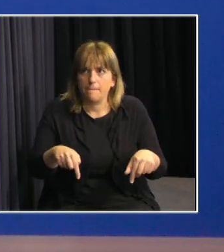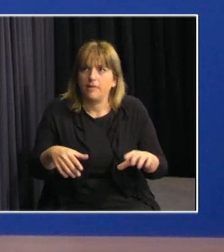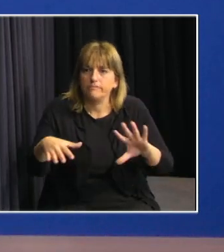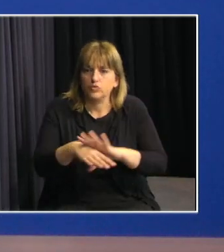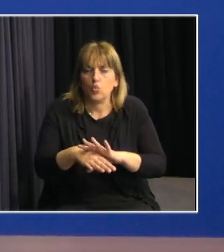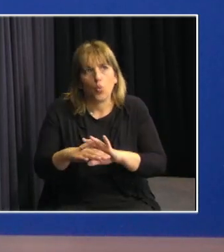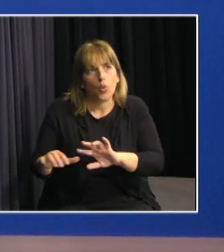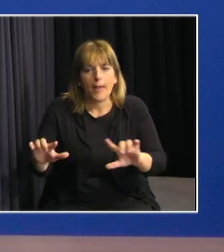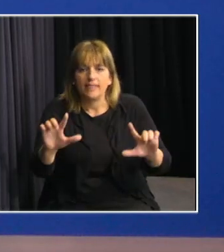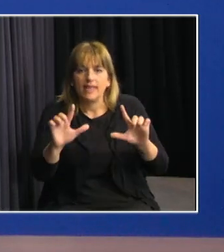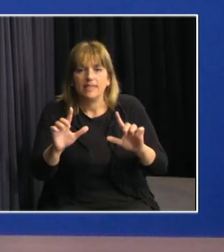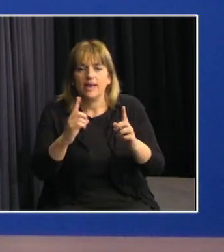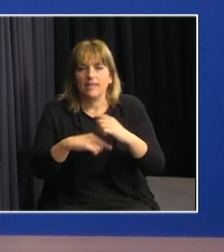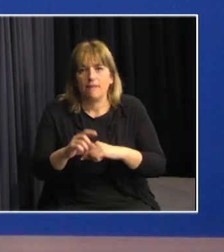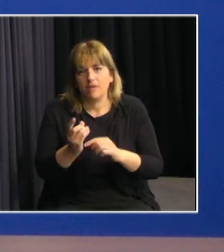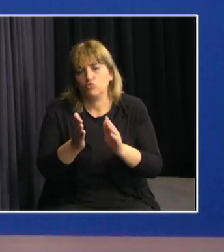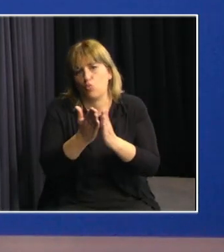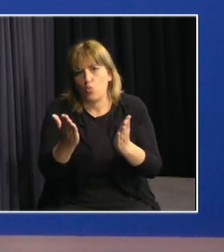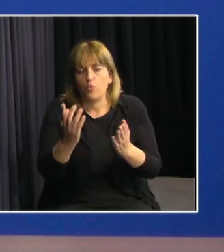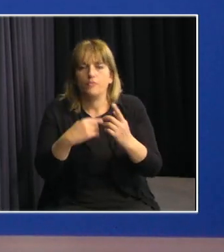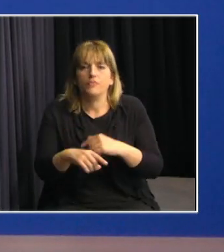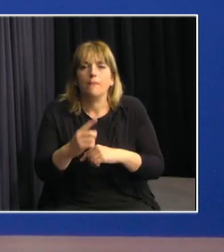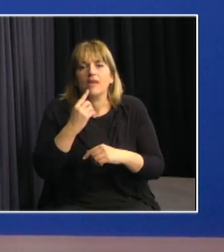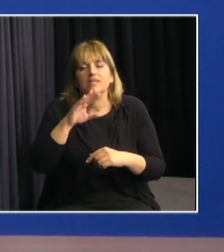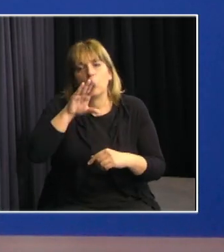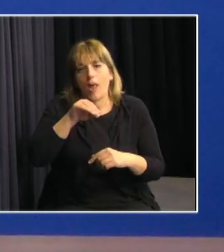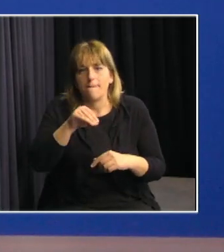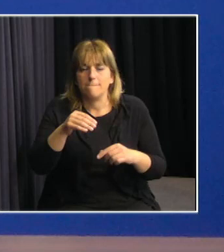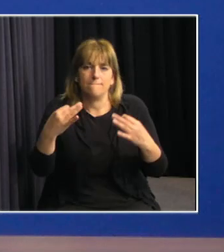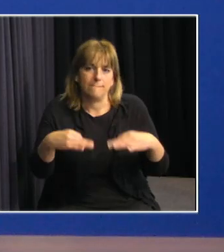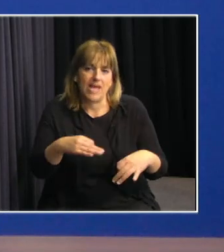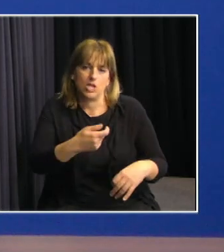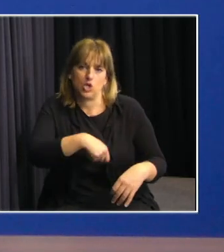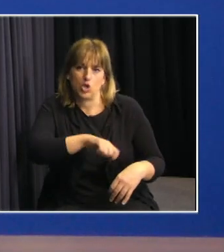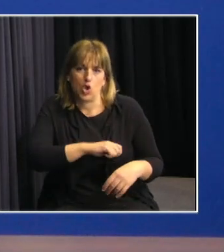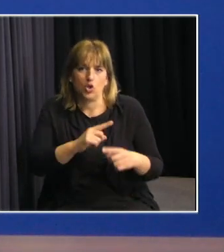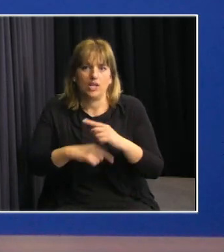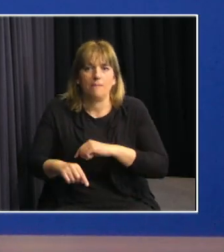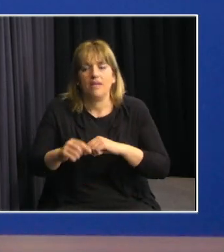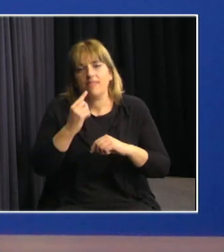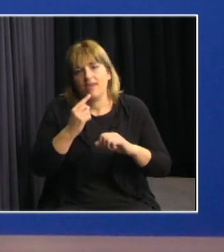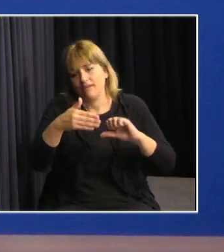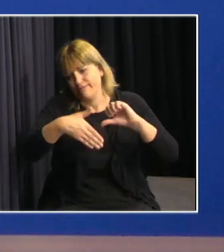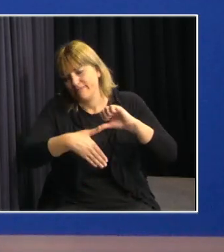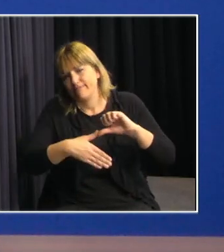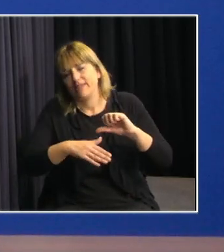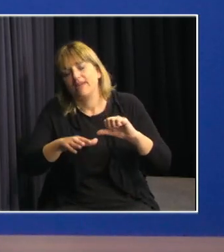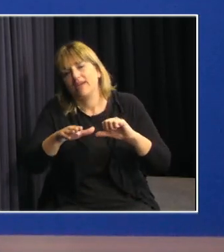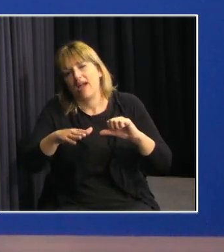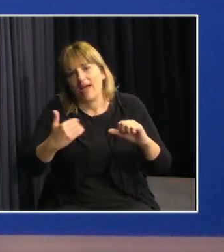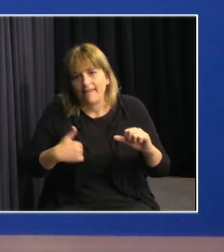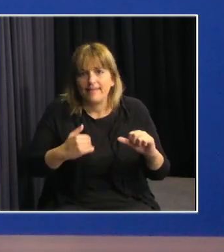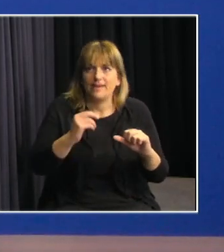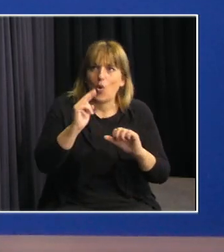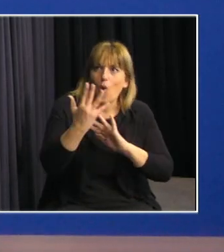estética y los guiones. Se grabaron locuciones en español neutro y en español rioplatense y se fueron validando los